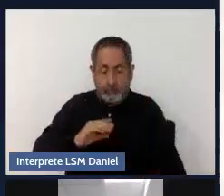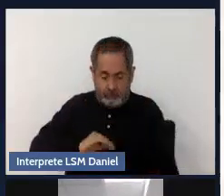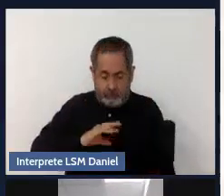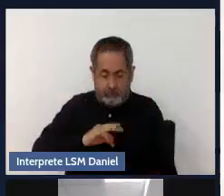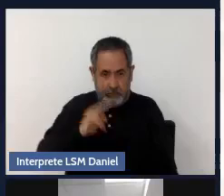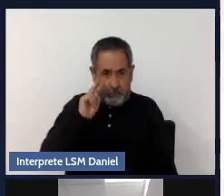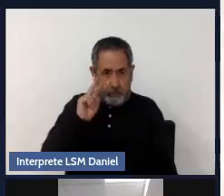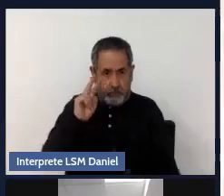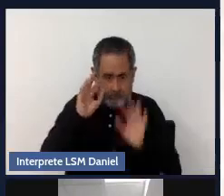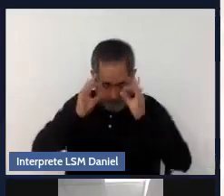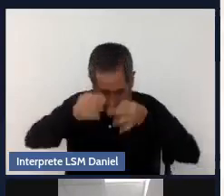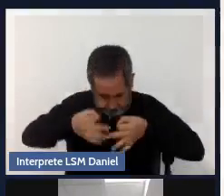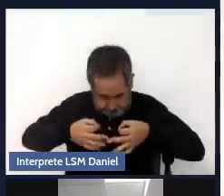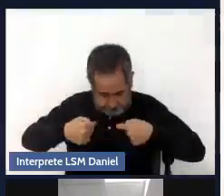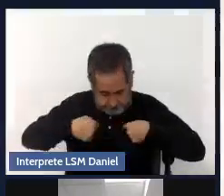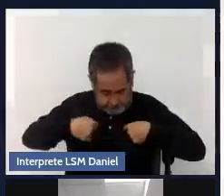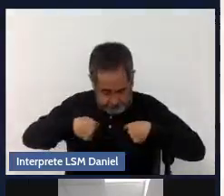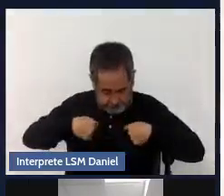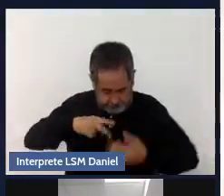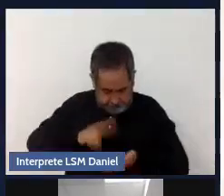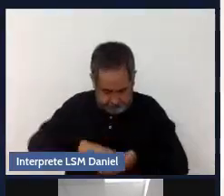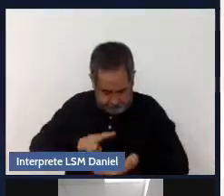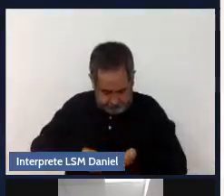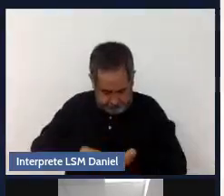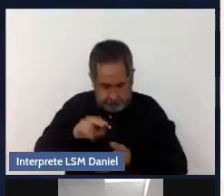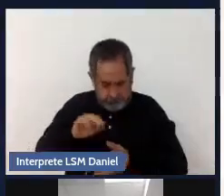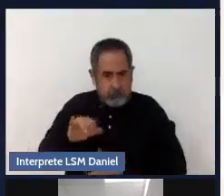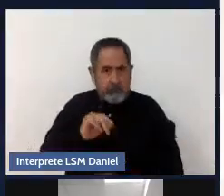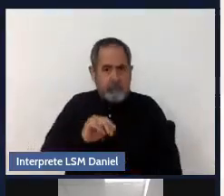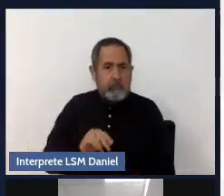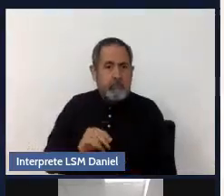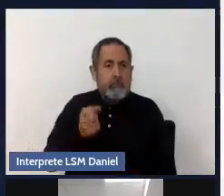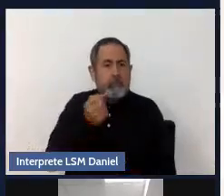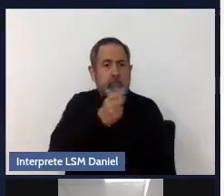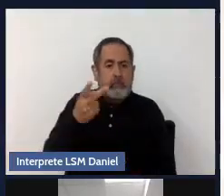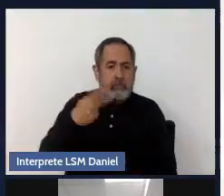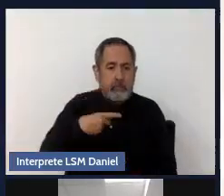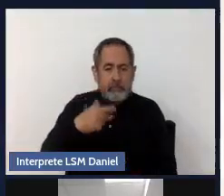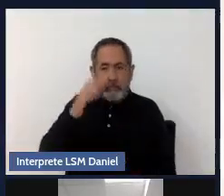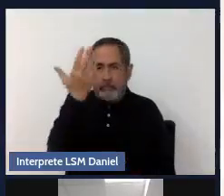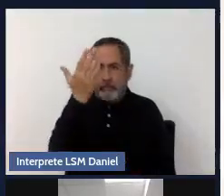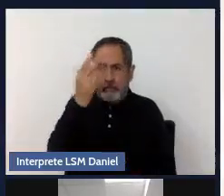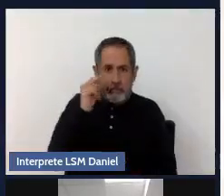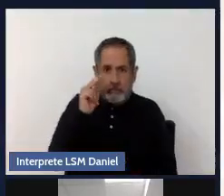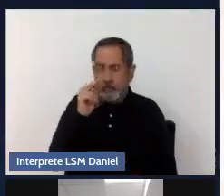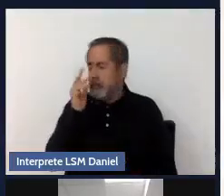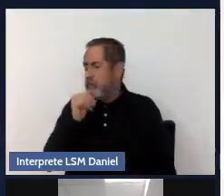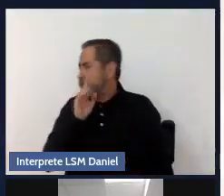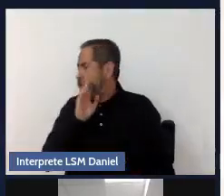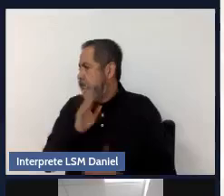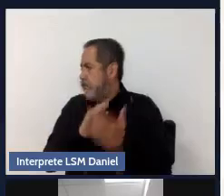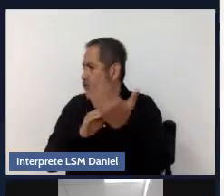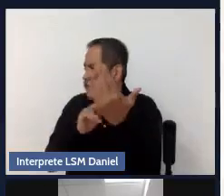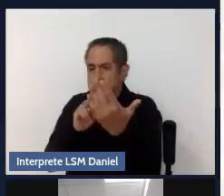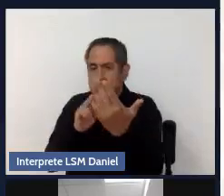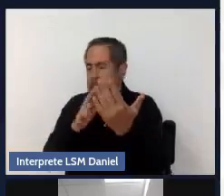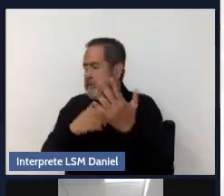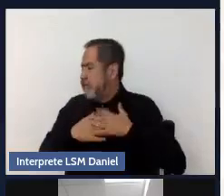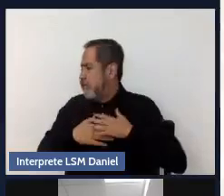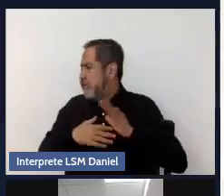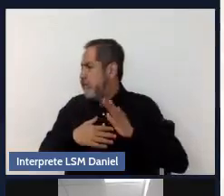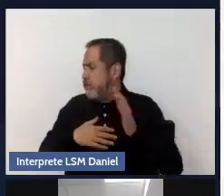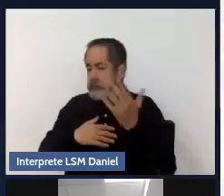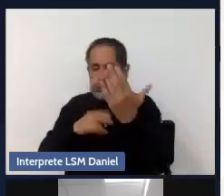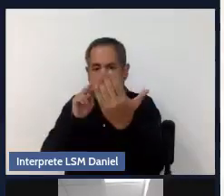si hay personas que ni siquiera se atreven a verse al espejo porque se consideran